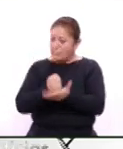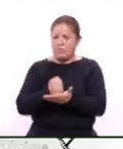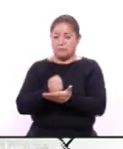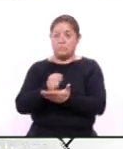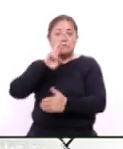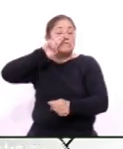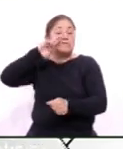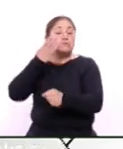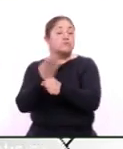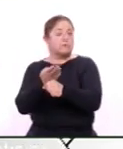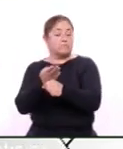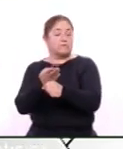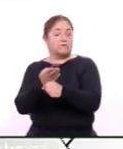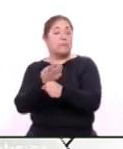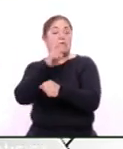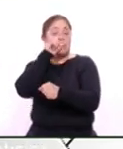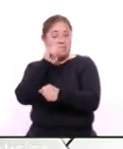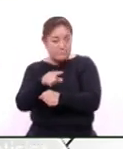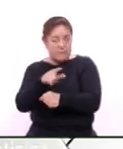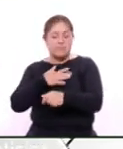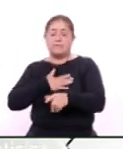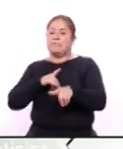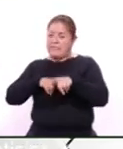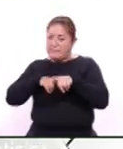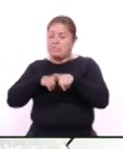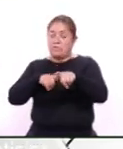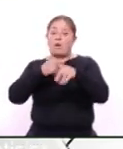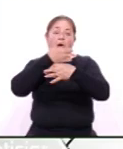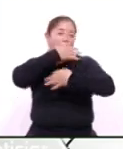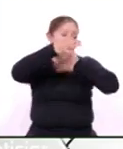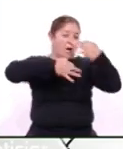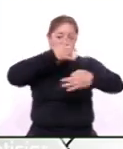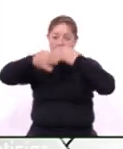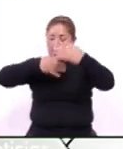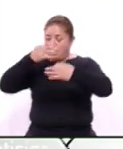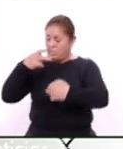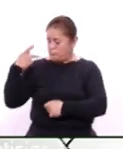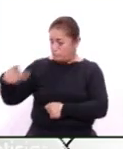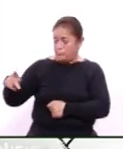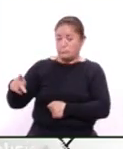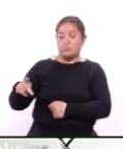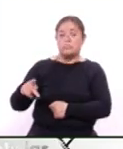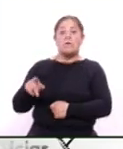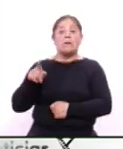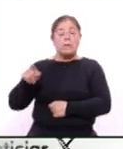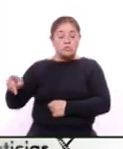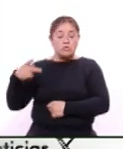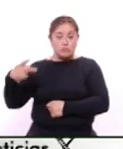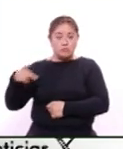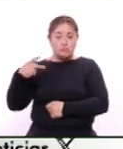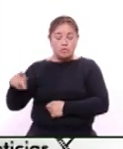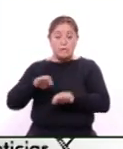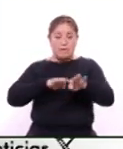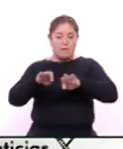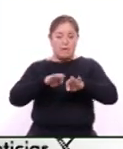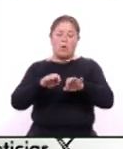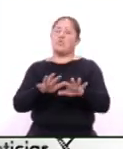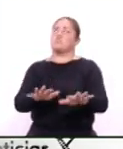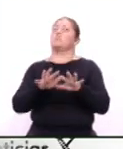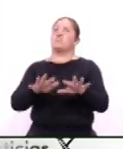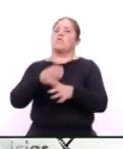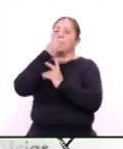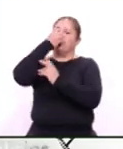responsabilidad de seguir difundiendo su obra una obra prolífica extraordinaria